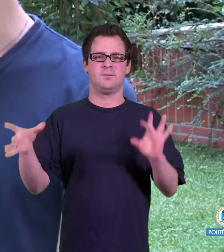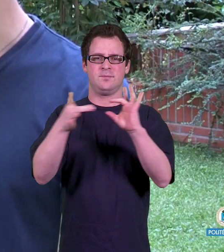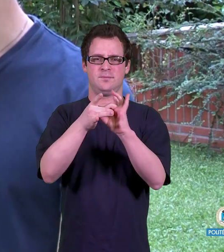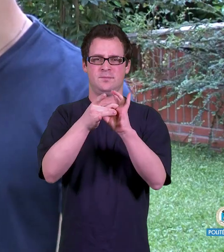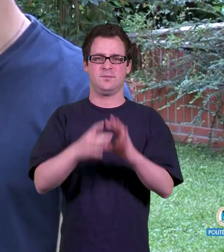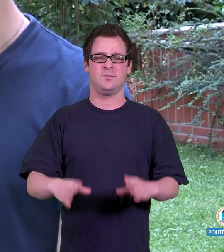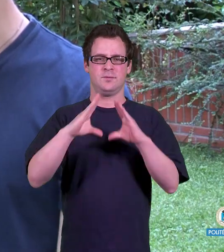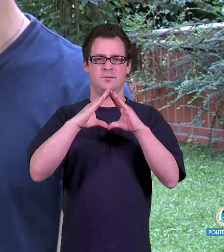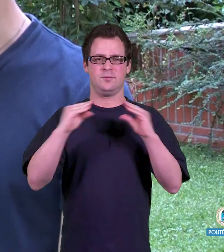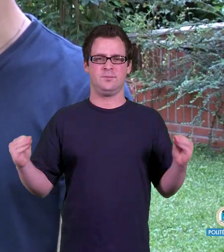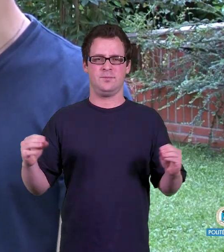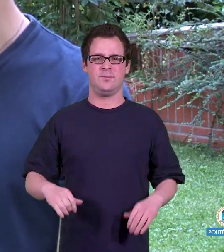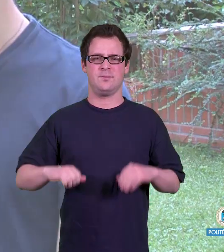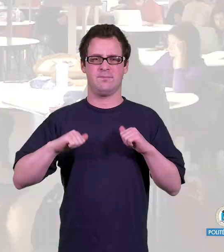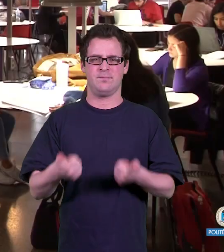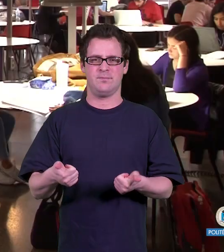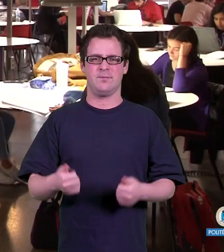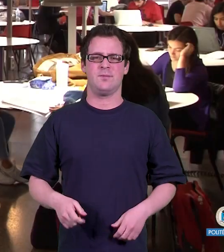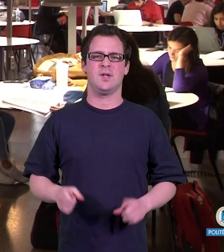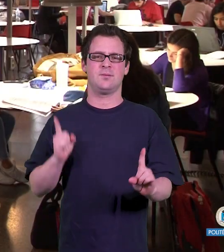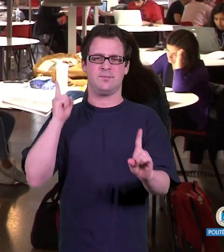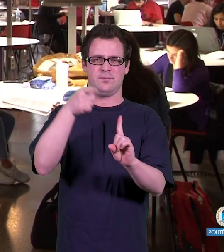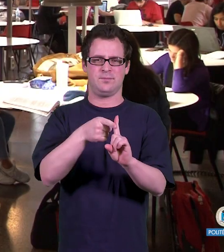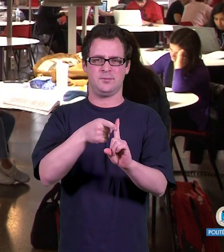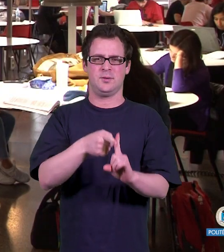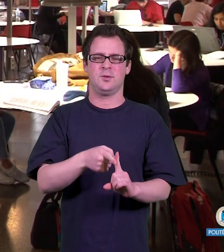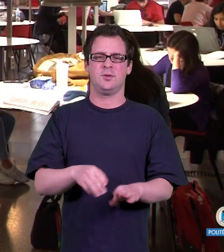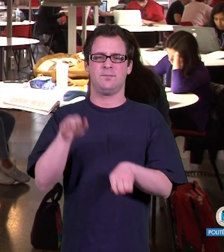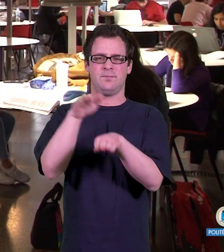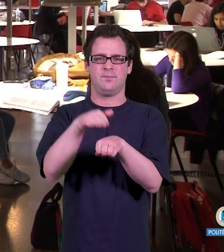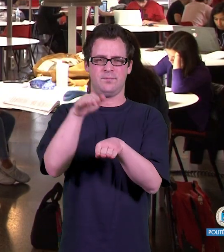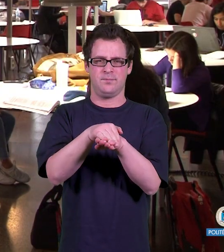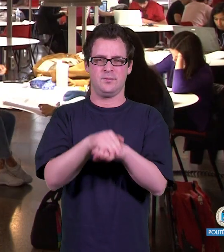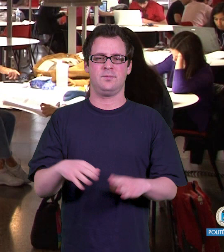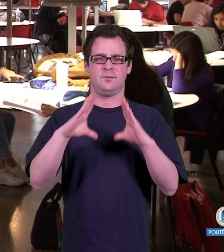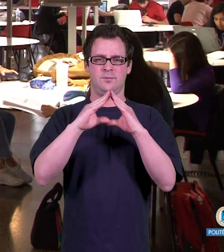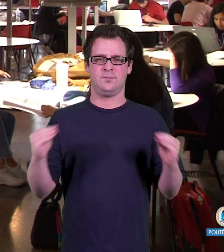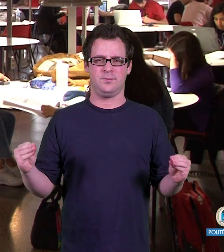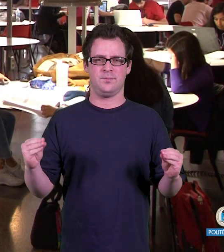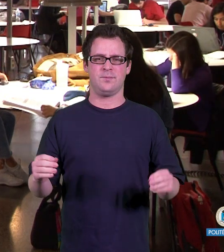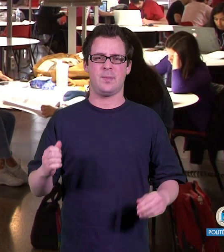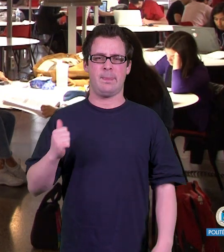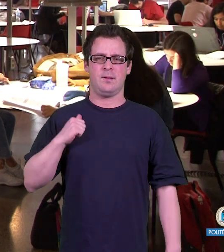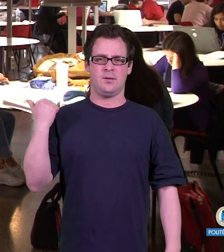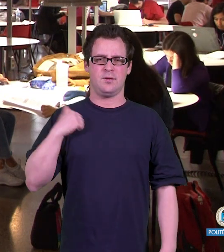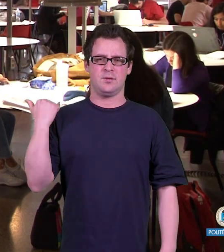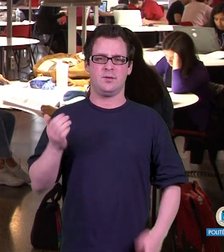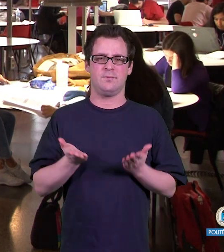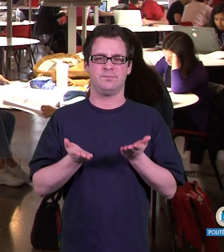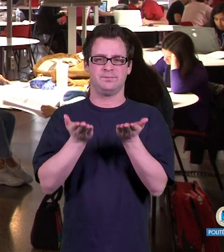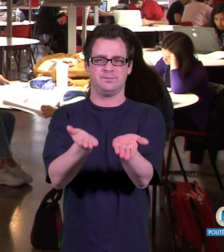Me decanté por la UPM por el prestigio que tiene. La universidad que más prestigio tiene de España, tanto por recomendación de